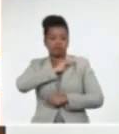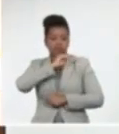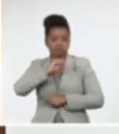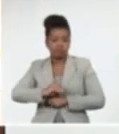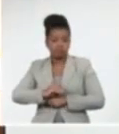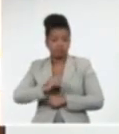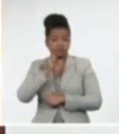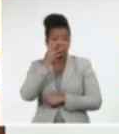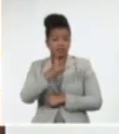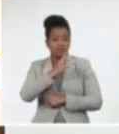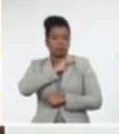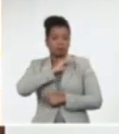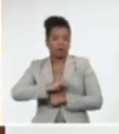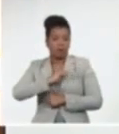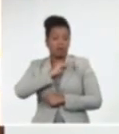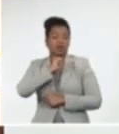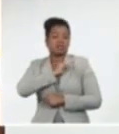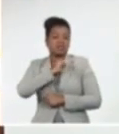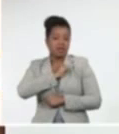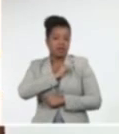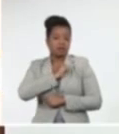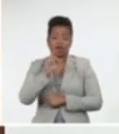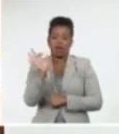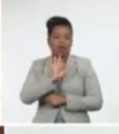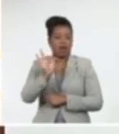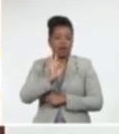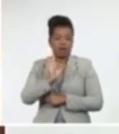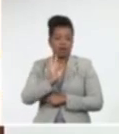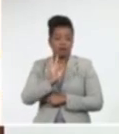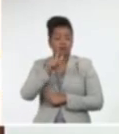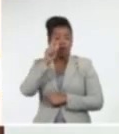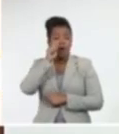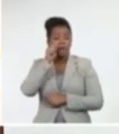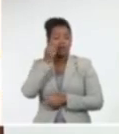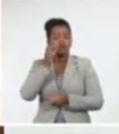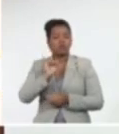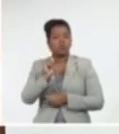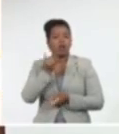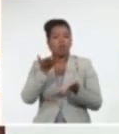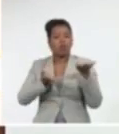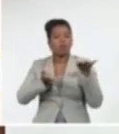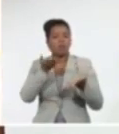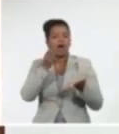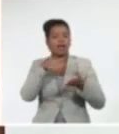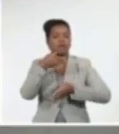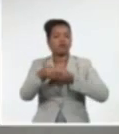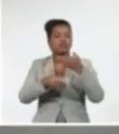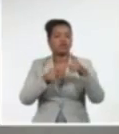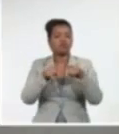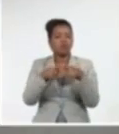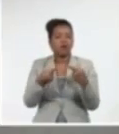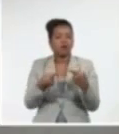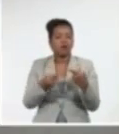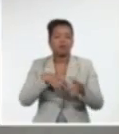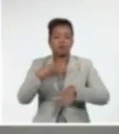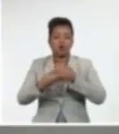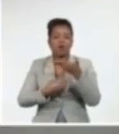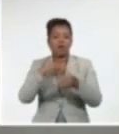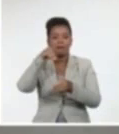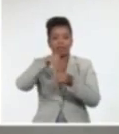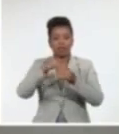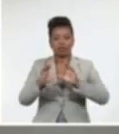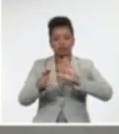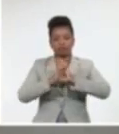remoción desde su llegada al poder. Castillo comparó el proceso en su contra con un quebranto del orden constitucional